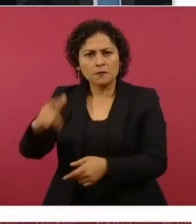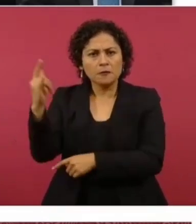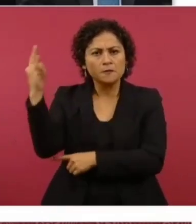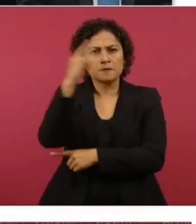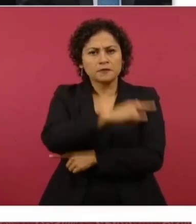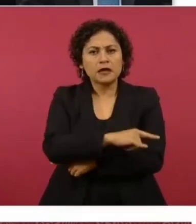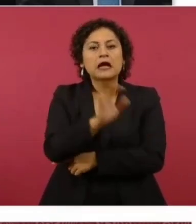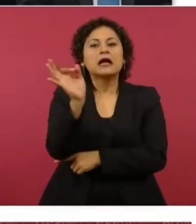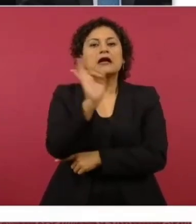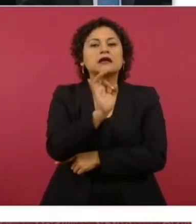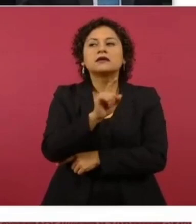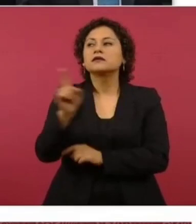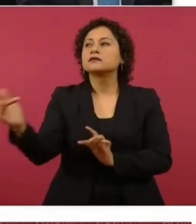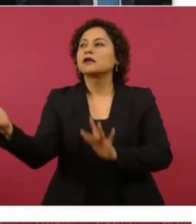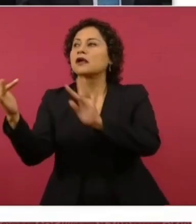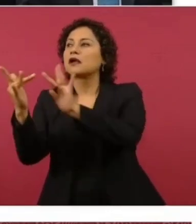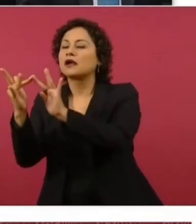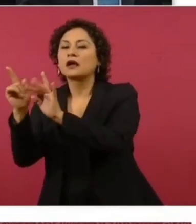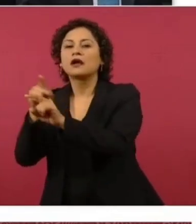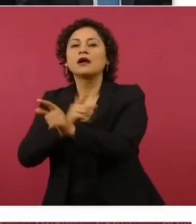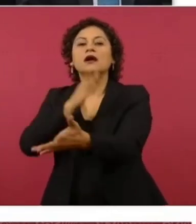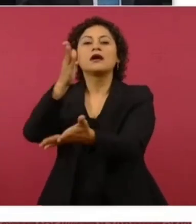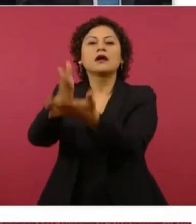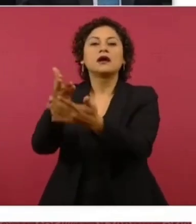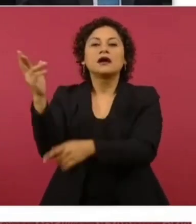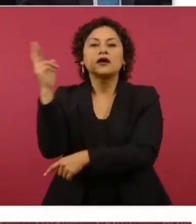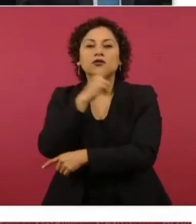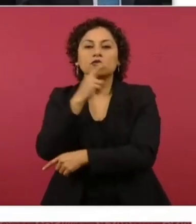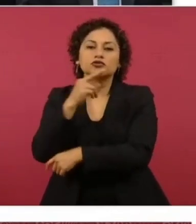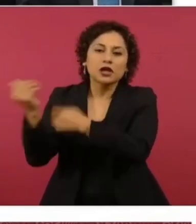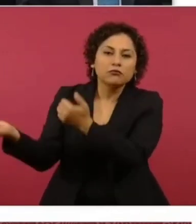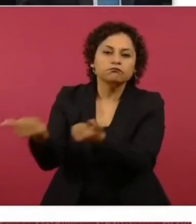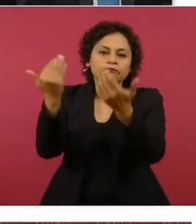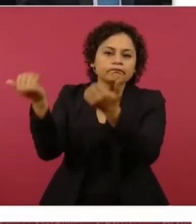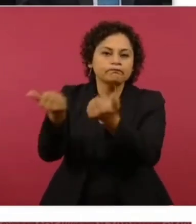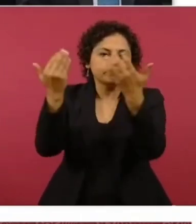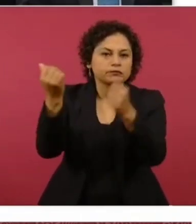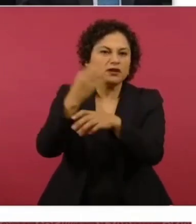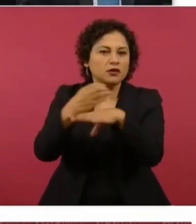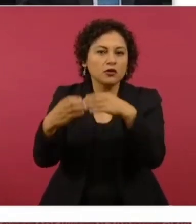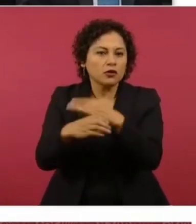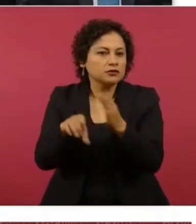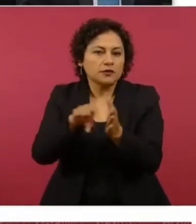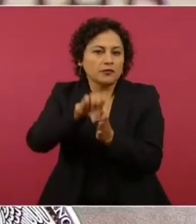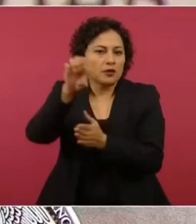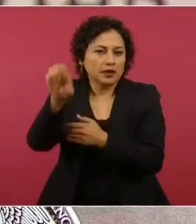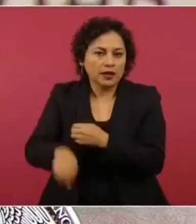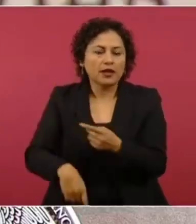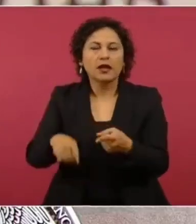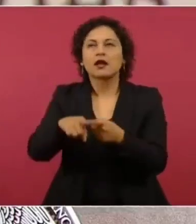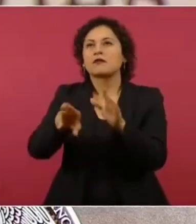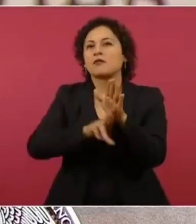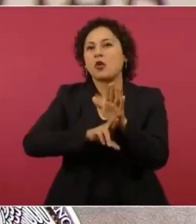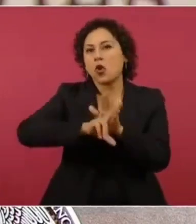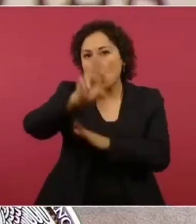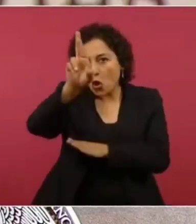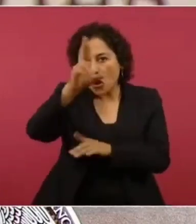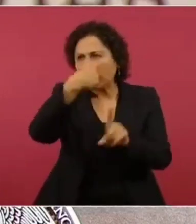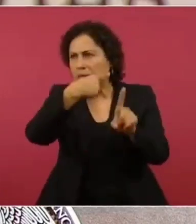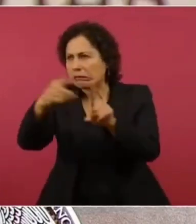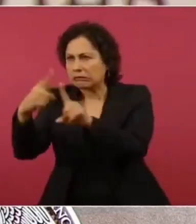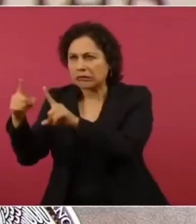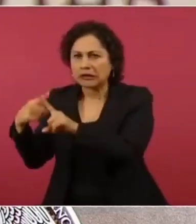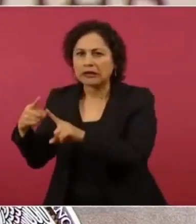hacer llegar a Rusia distintos productos, entre ellos componentes aeroespaciales que fueron